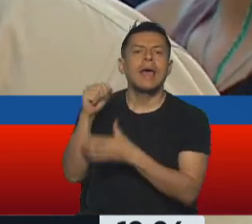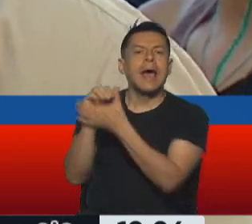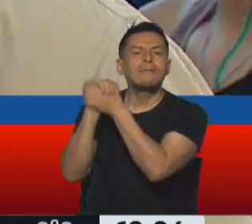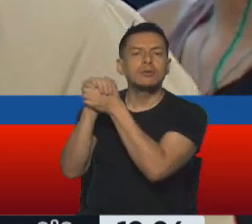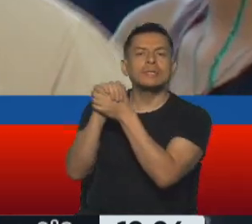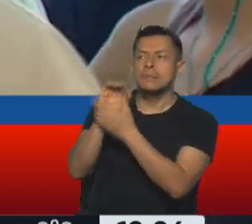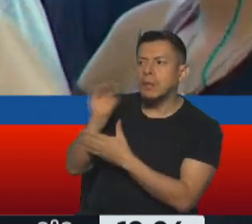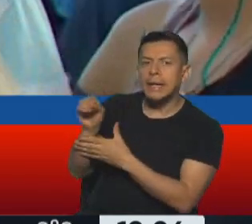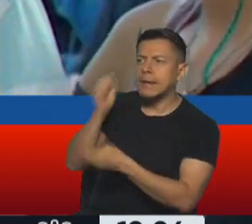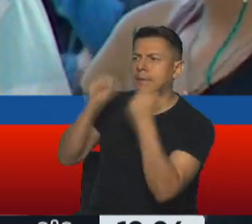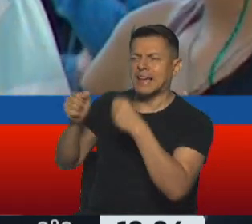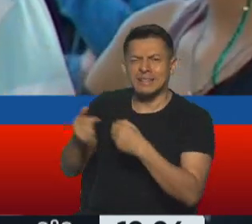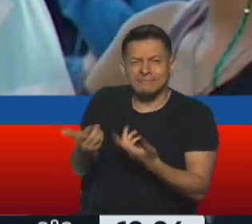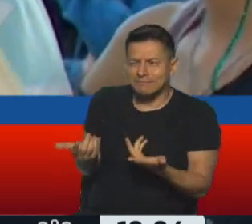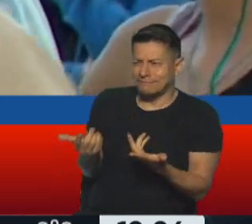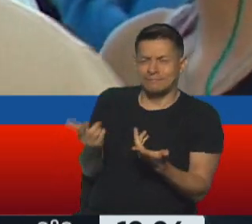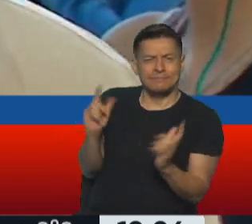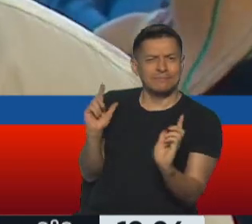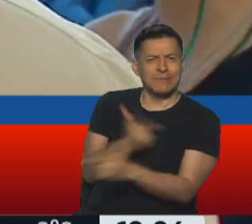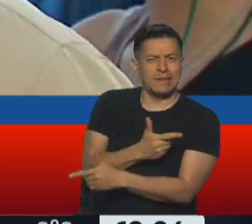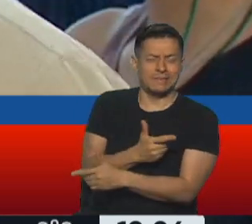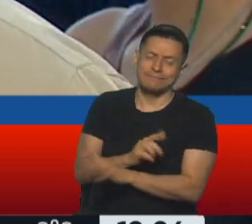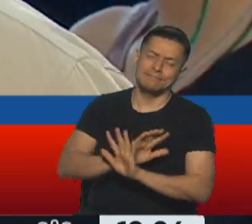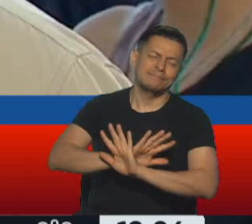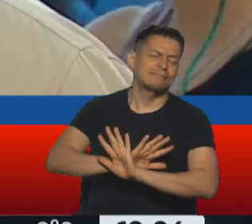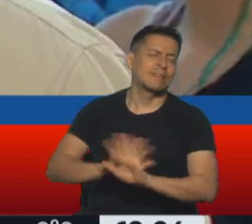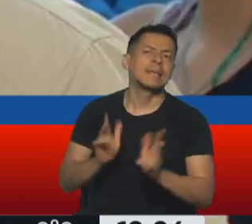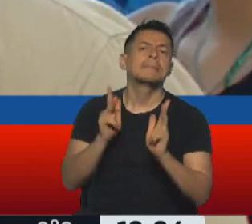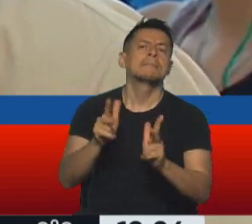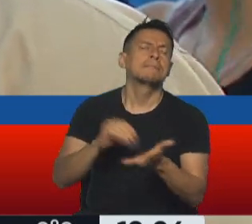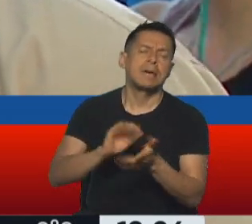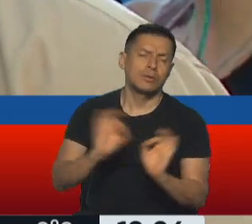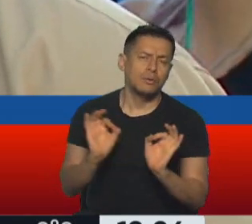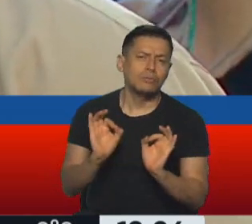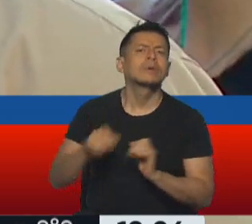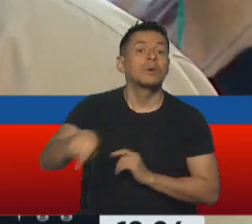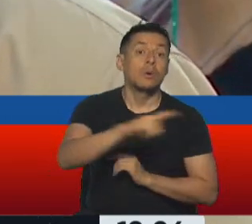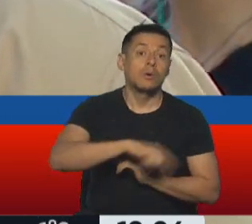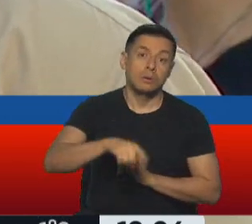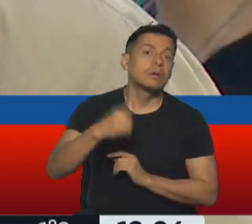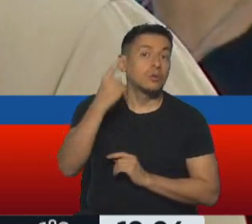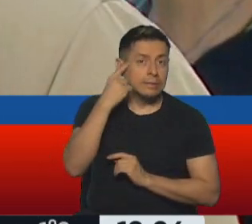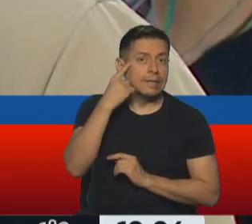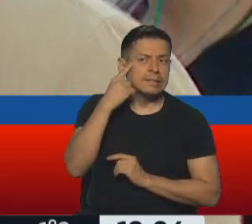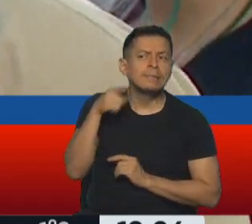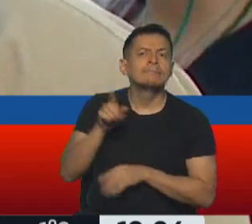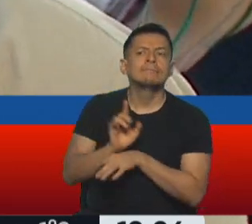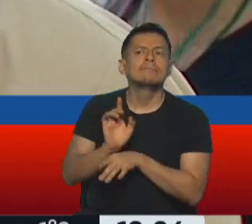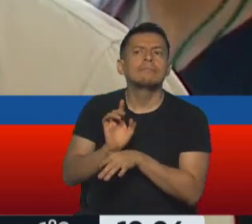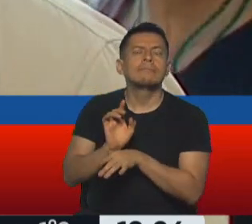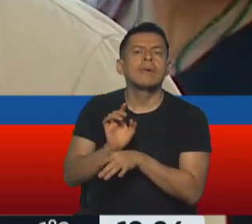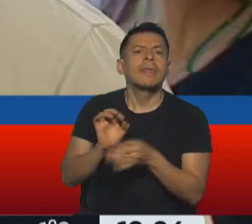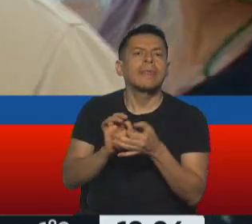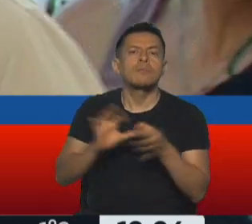Es increíble, no sé qué decir, ya está, ya creo que se dijo todo, la gente espero que sea consciente de que la democracia es un,